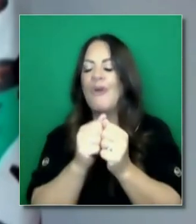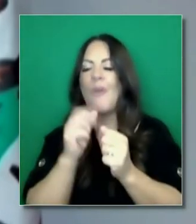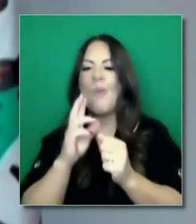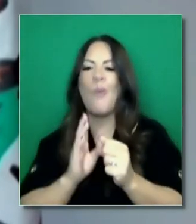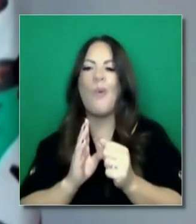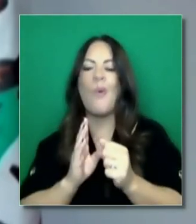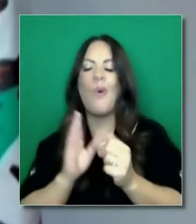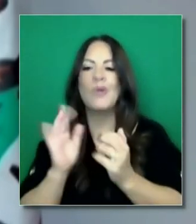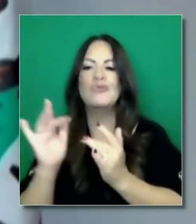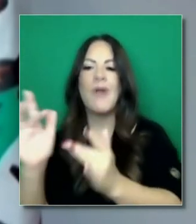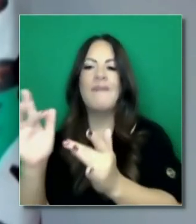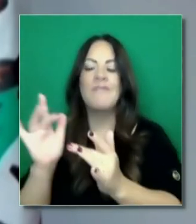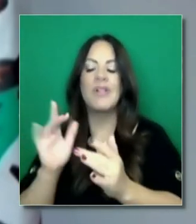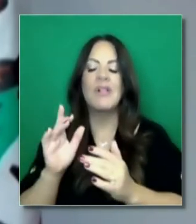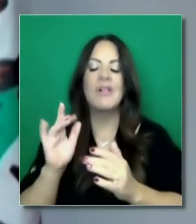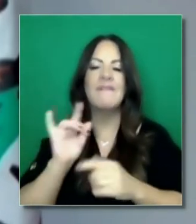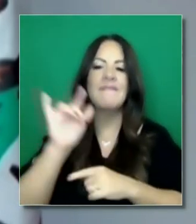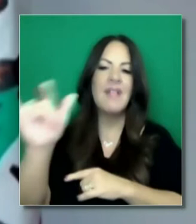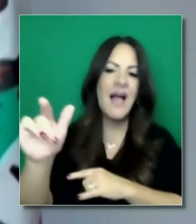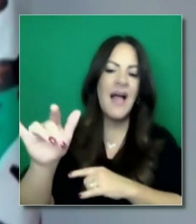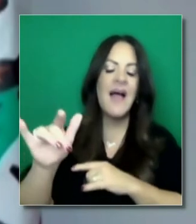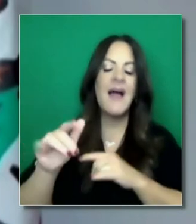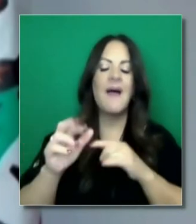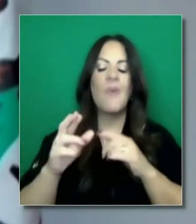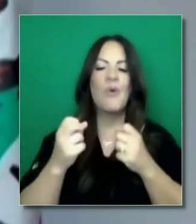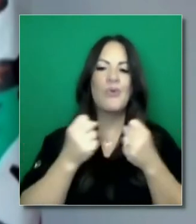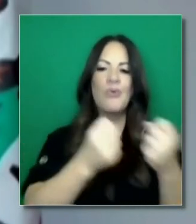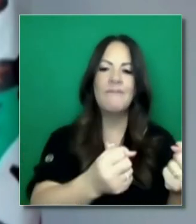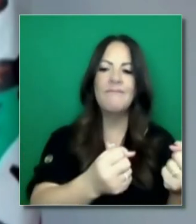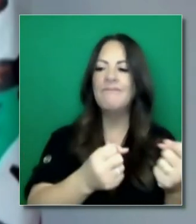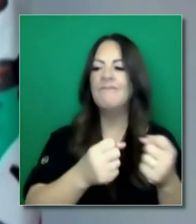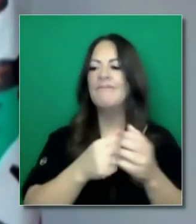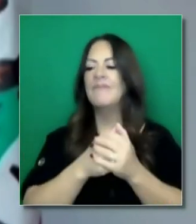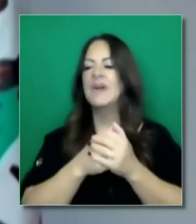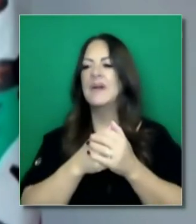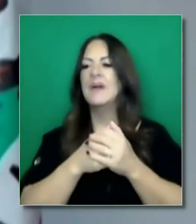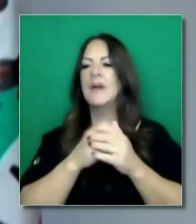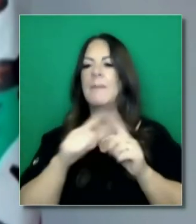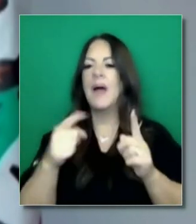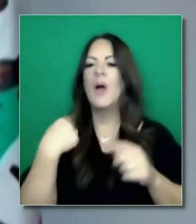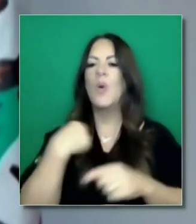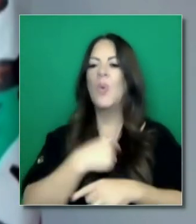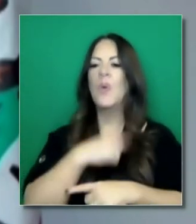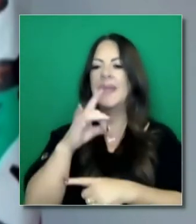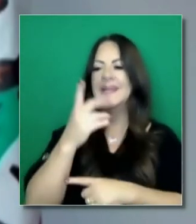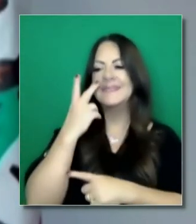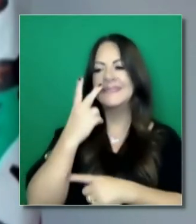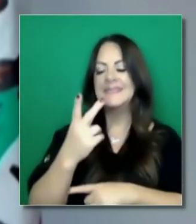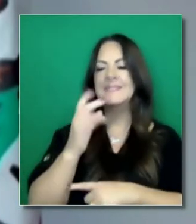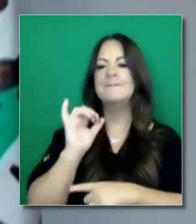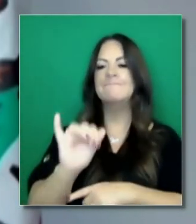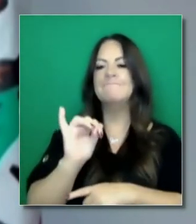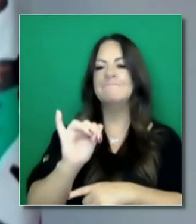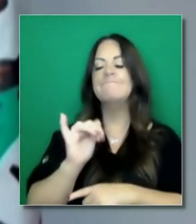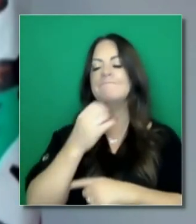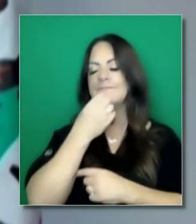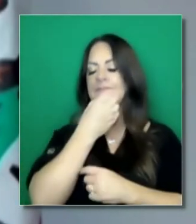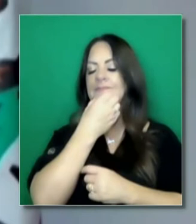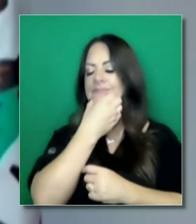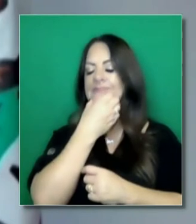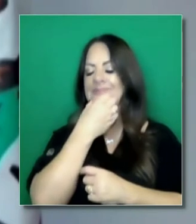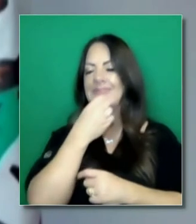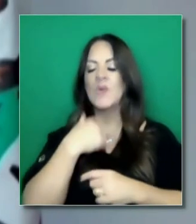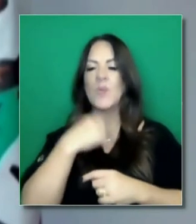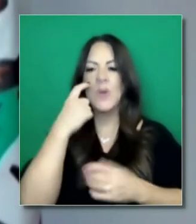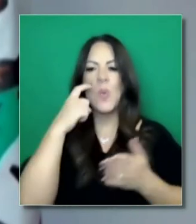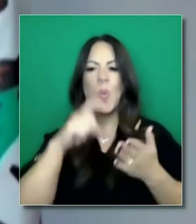viajar. Y hemos visto en la gran parte del estado una tendencia ligera, pero